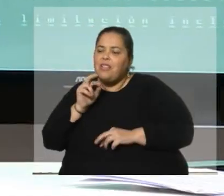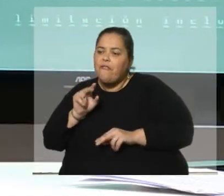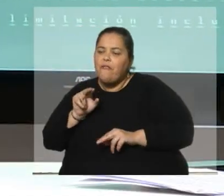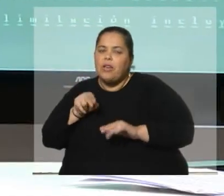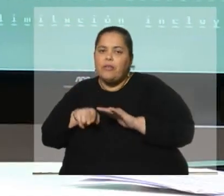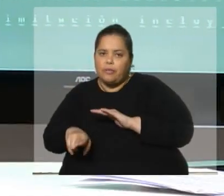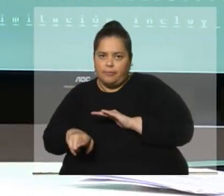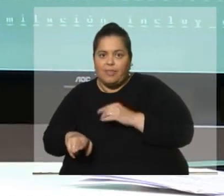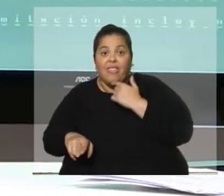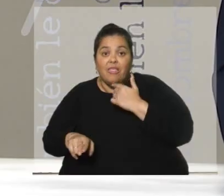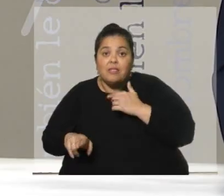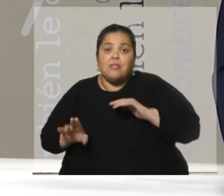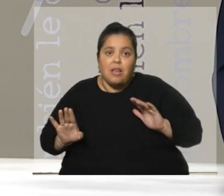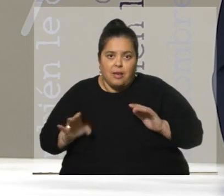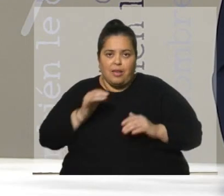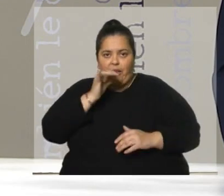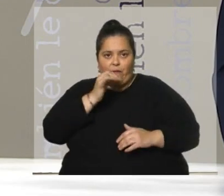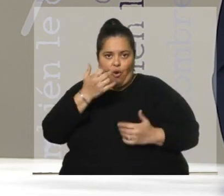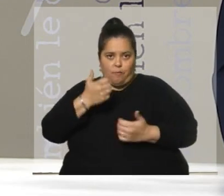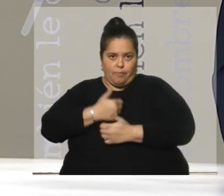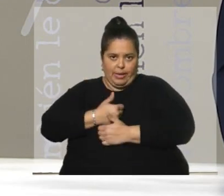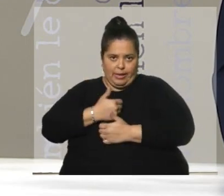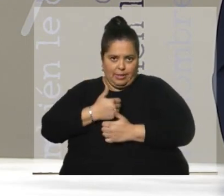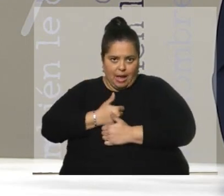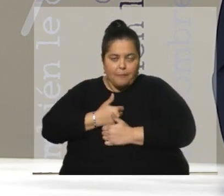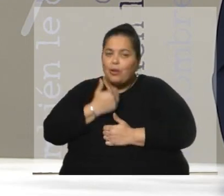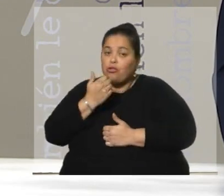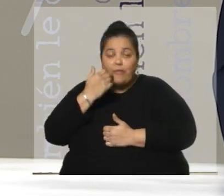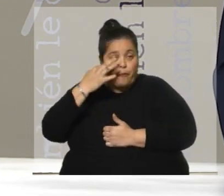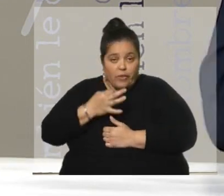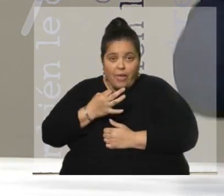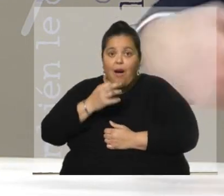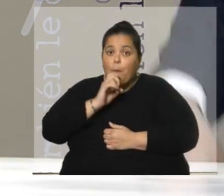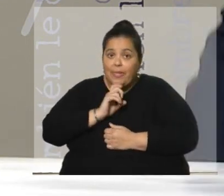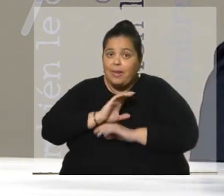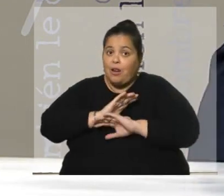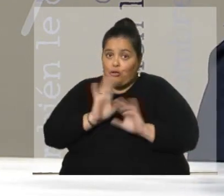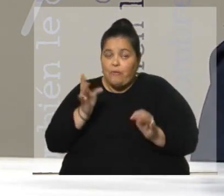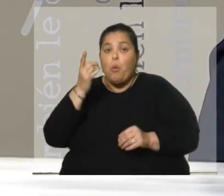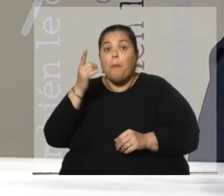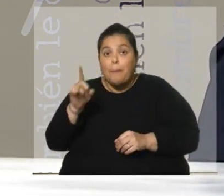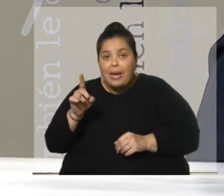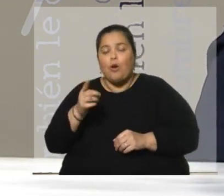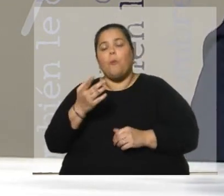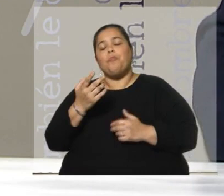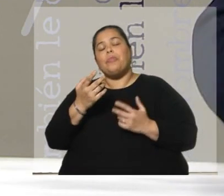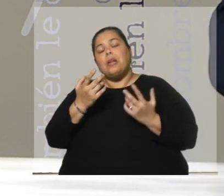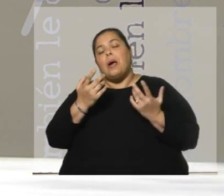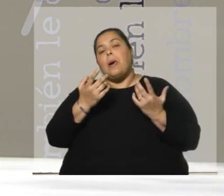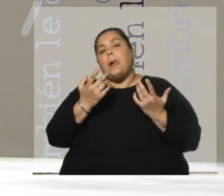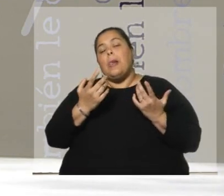el lugar. Se mantuvo en el lugar. Y un dato más, para redondar con esto y seguir, no desviarme del todo,